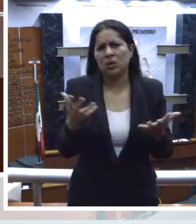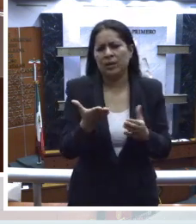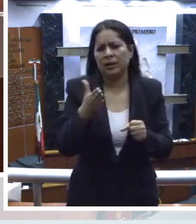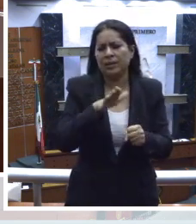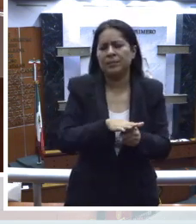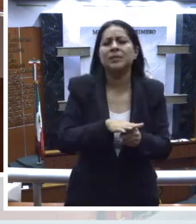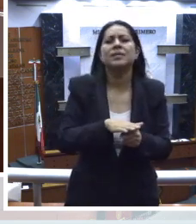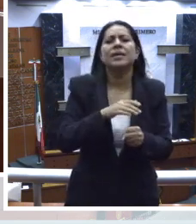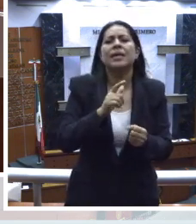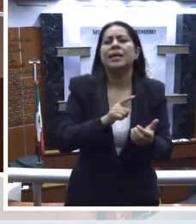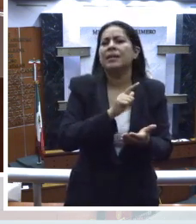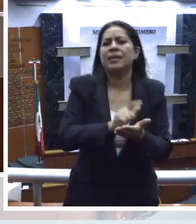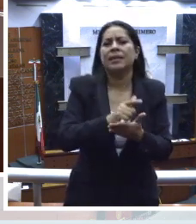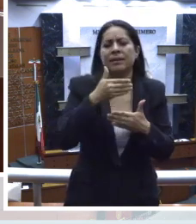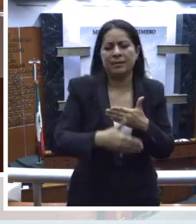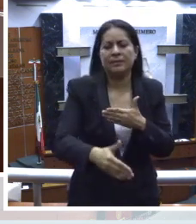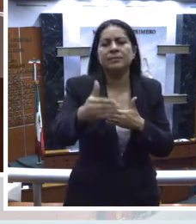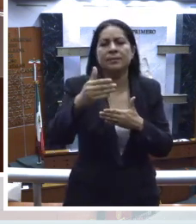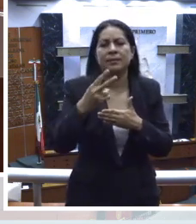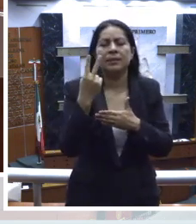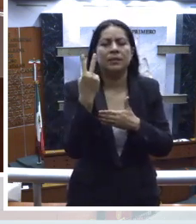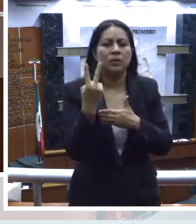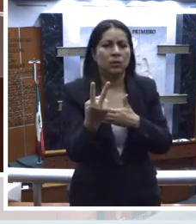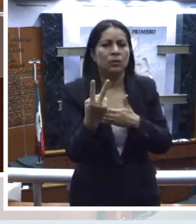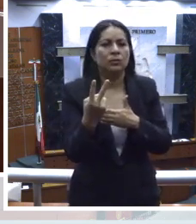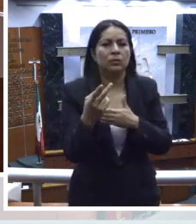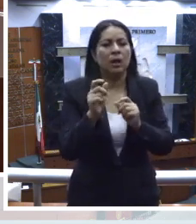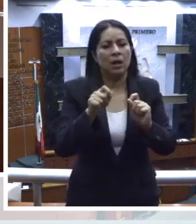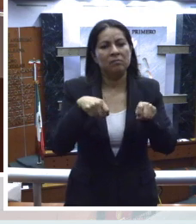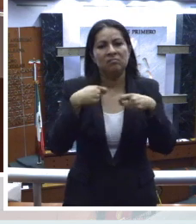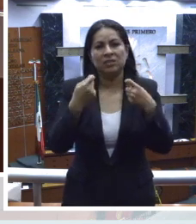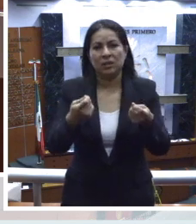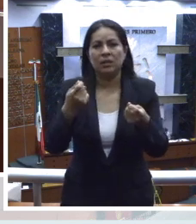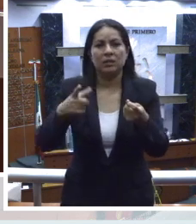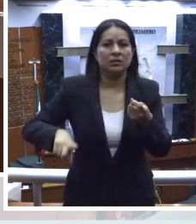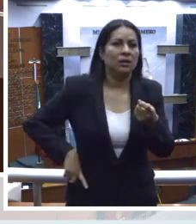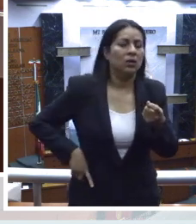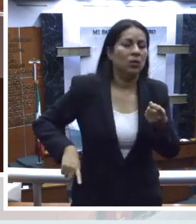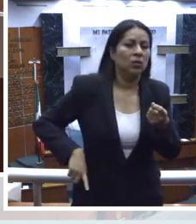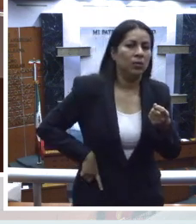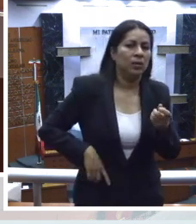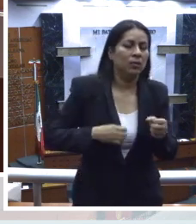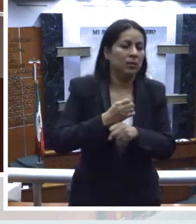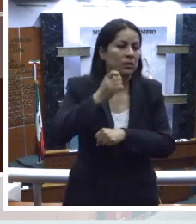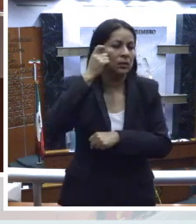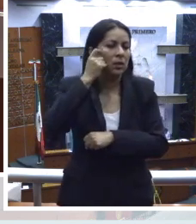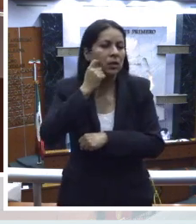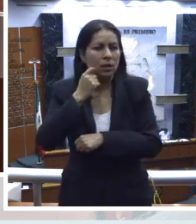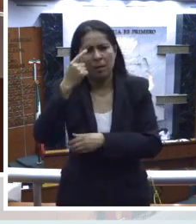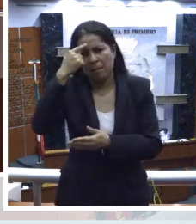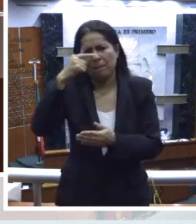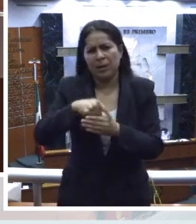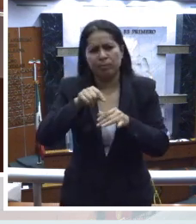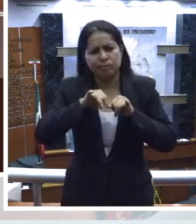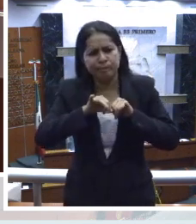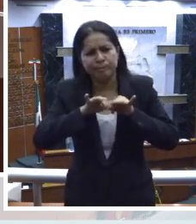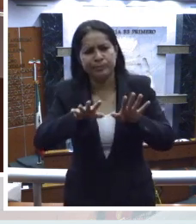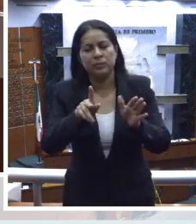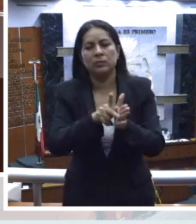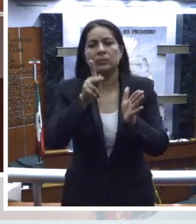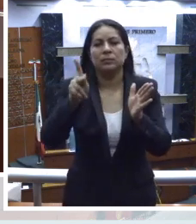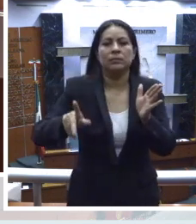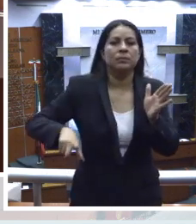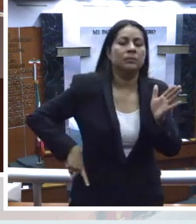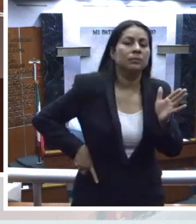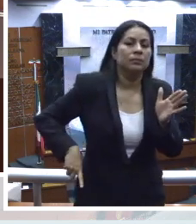administrativos y legales conducentes. Segundo, remítase al titular del Poder Ejecutivo del Estado de Guerrero para su publicación en el periódico